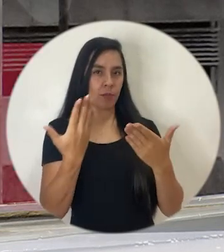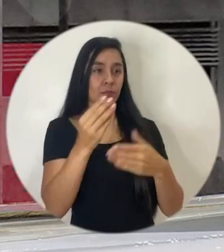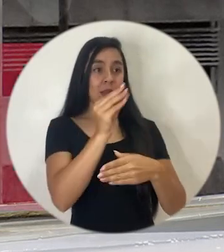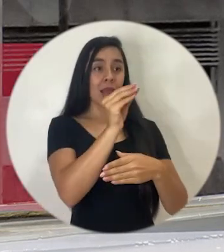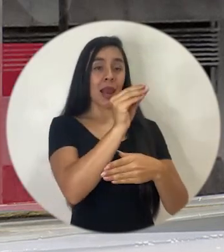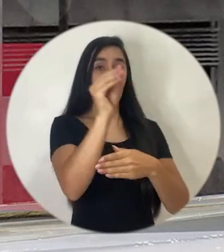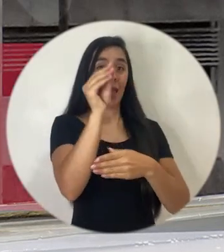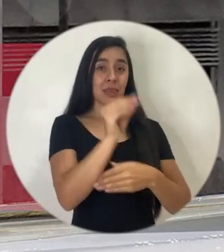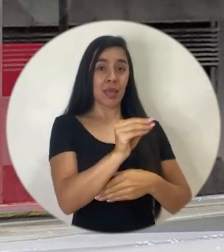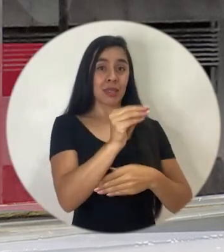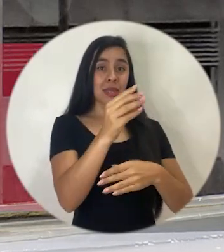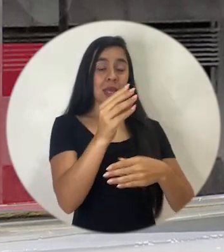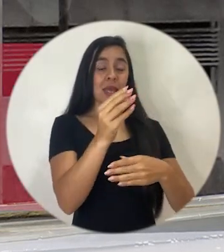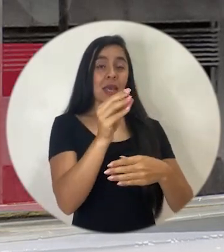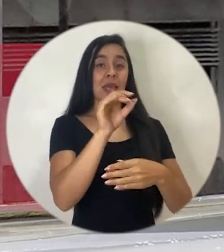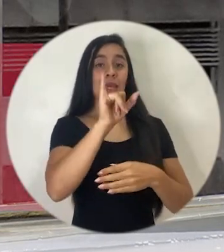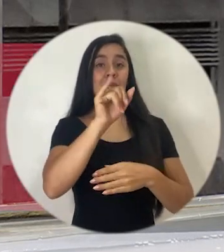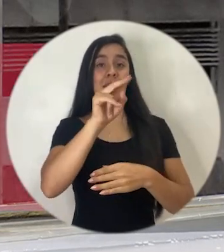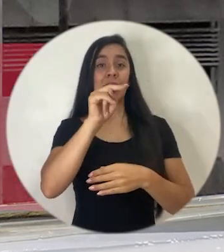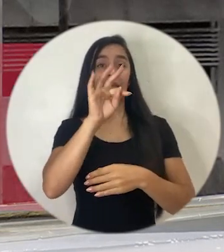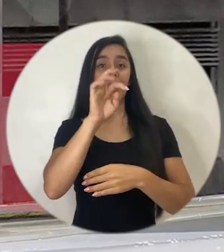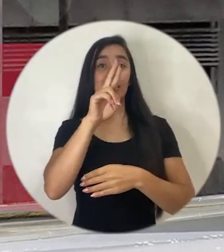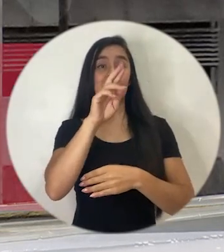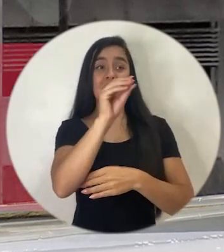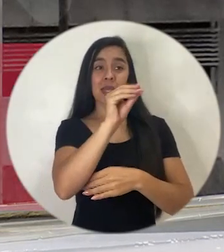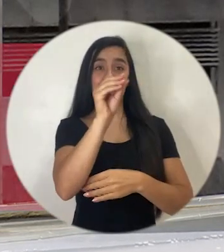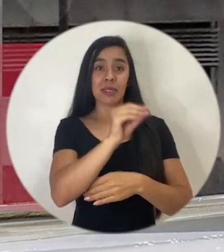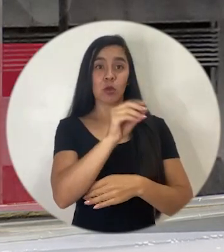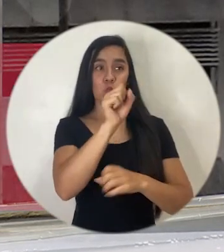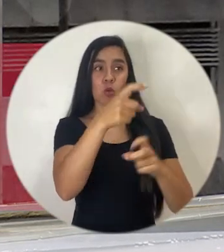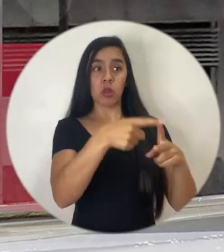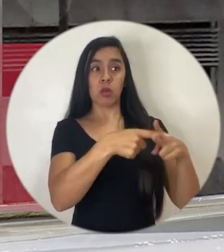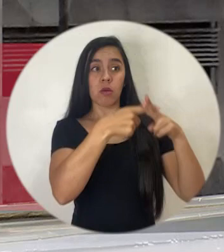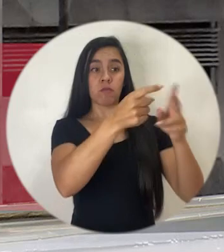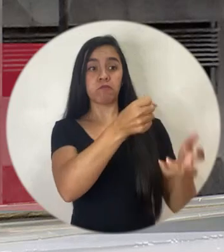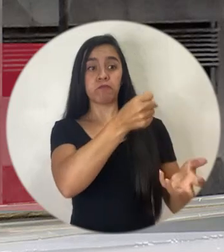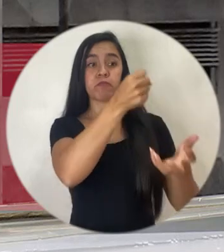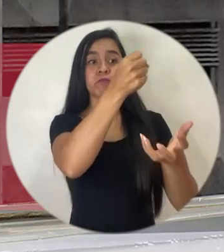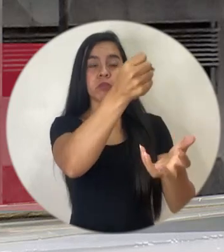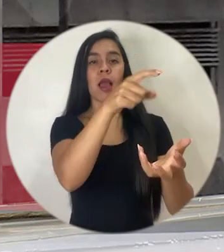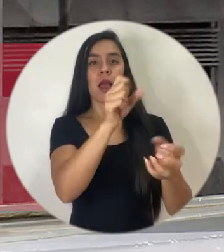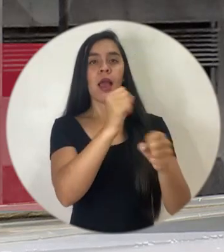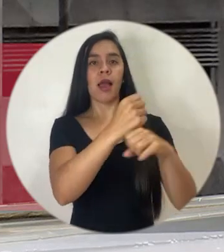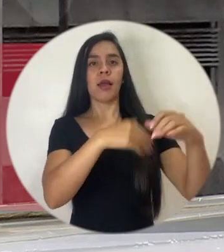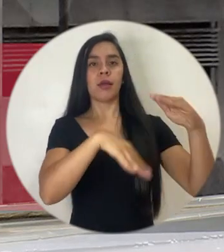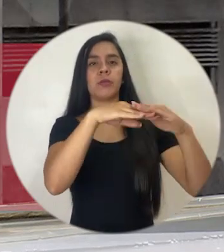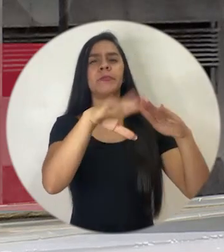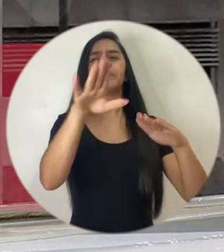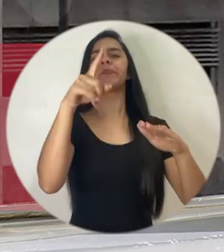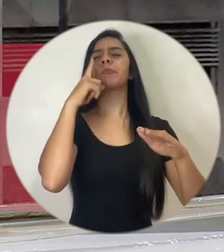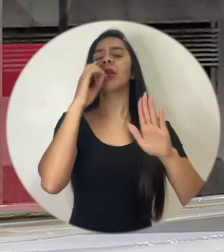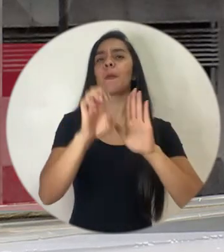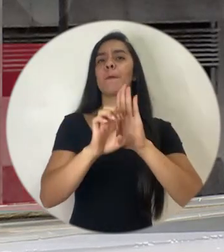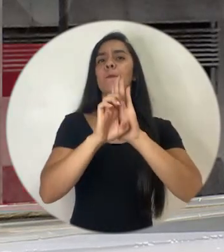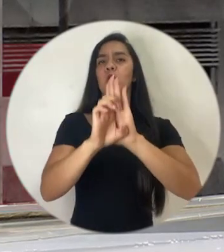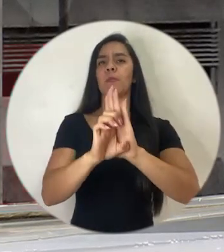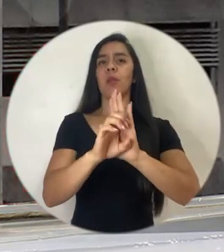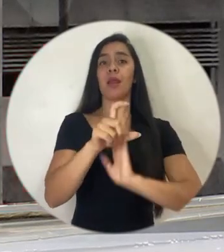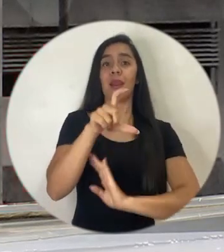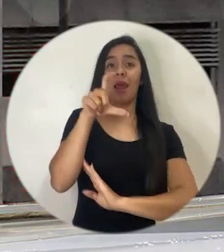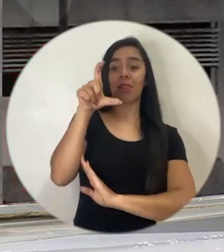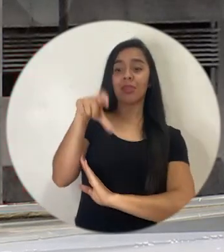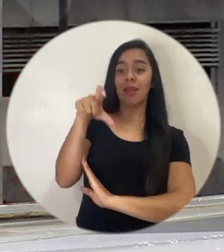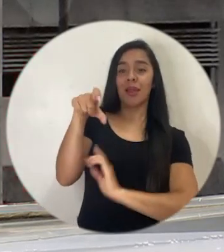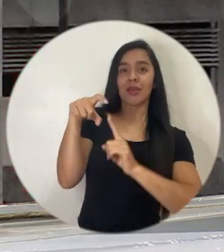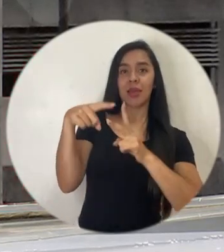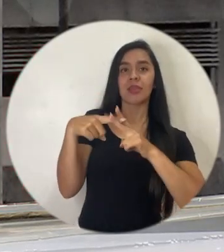limitar la tasa de interés a la que puedes prestar. Entonces, por ejemplo, en las tarjetas